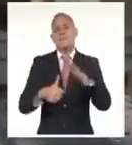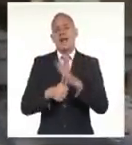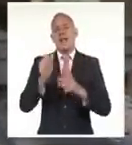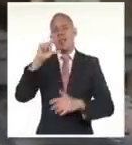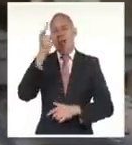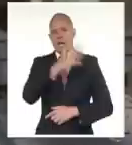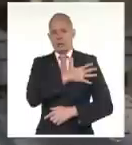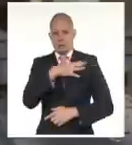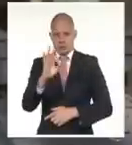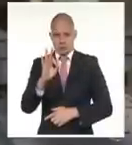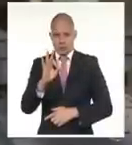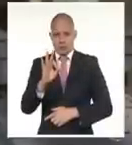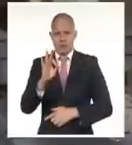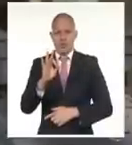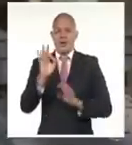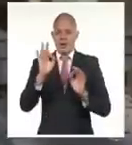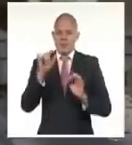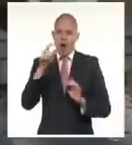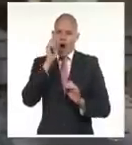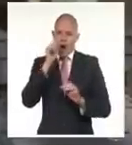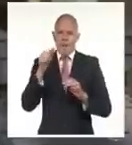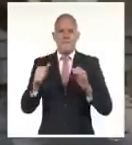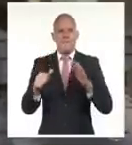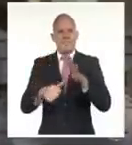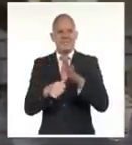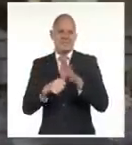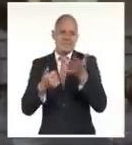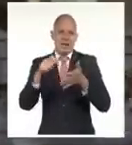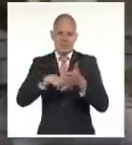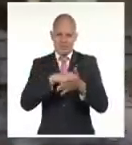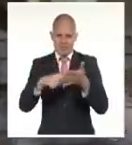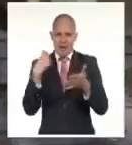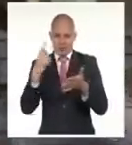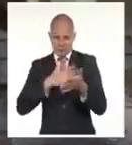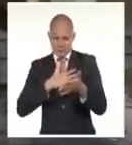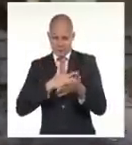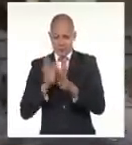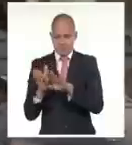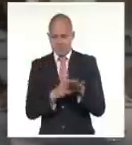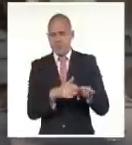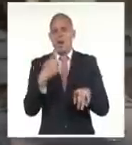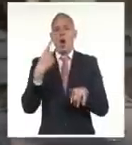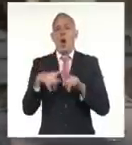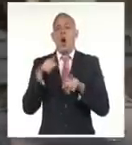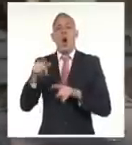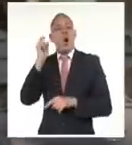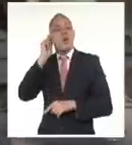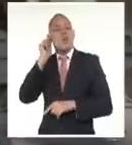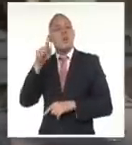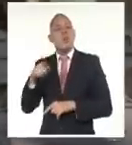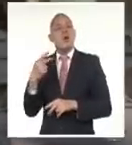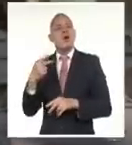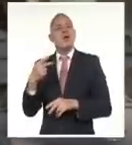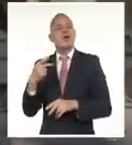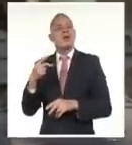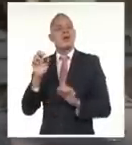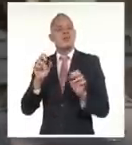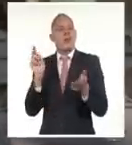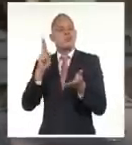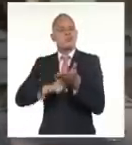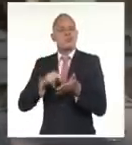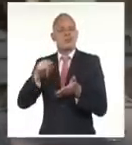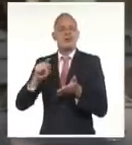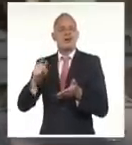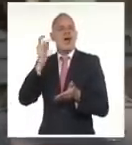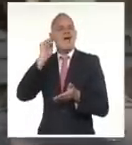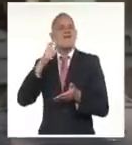día de hoy, estuvo Carla, la presidenta de la Federación Estudiantil Universitaria, estuvimos con el primer secretario, como